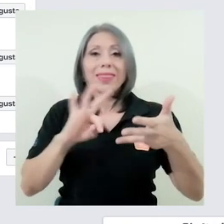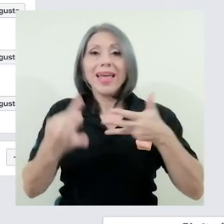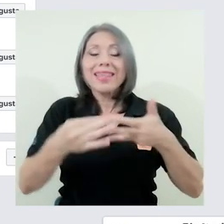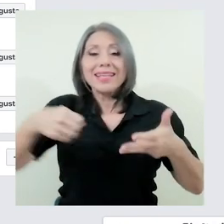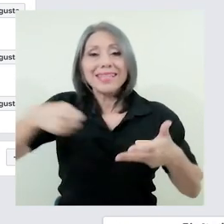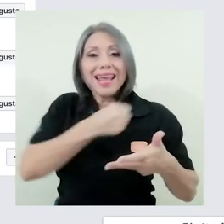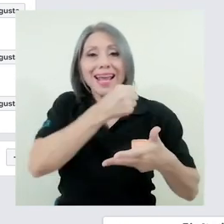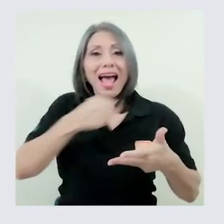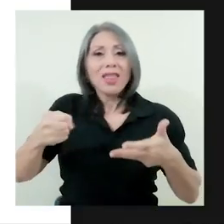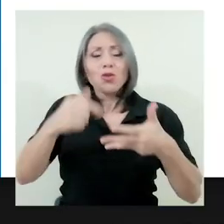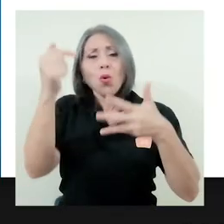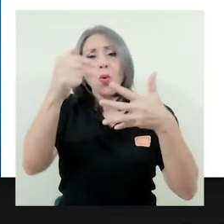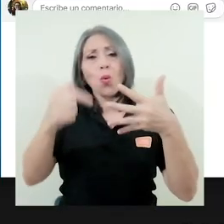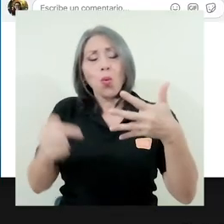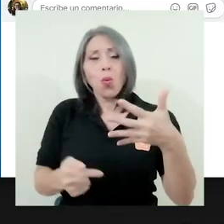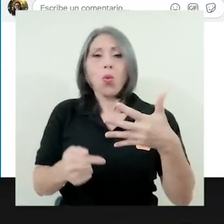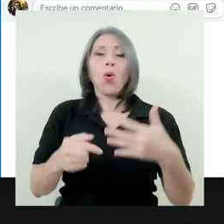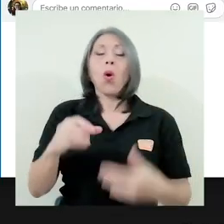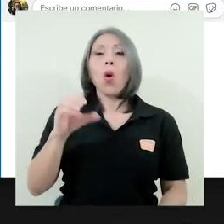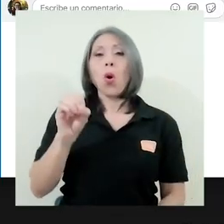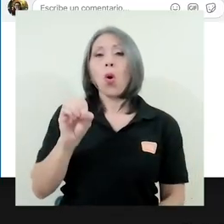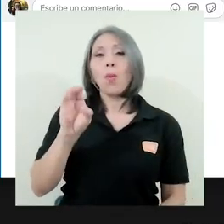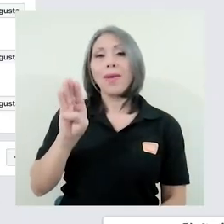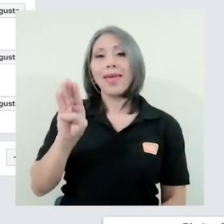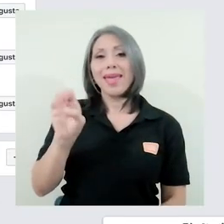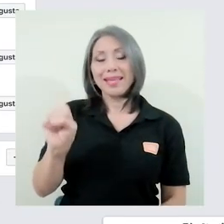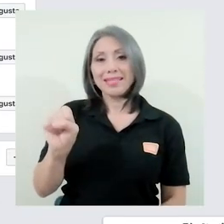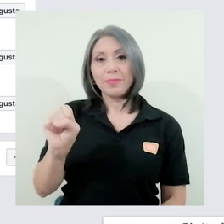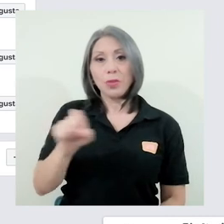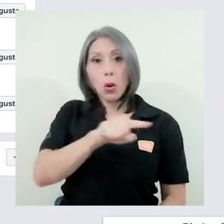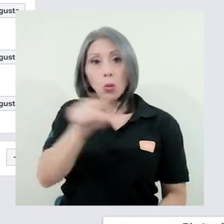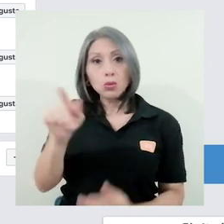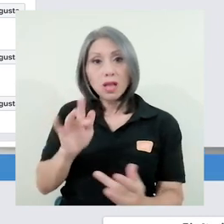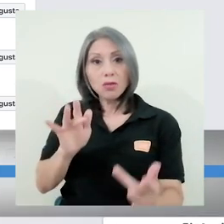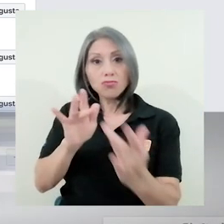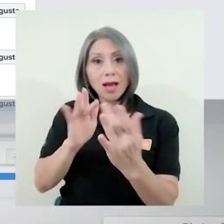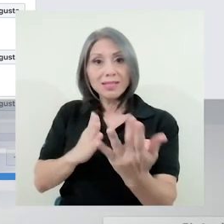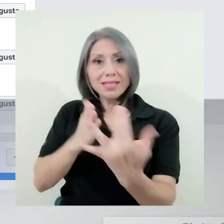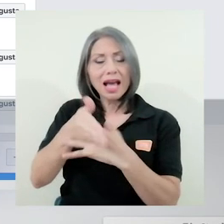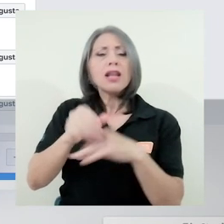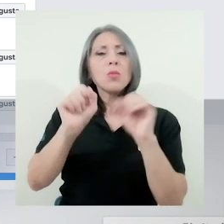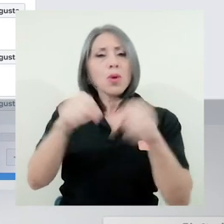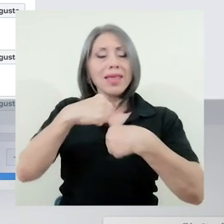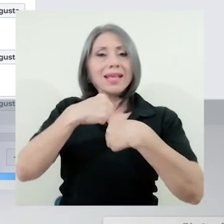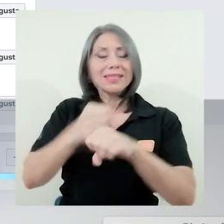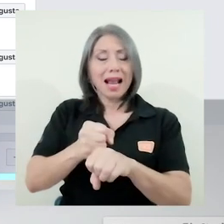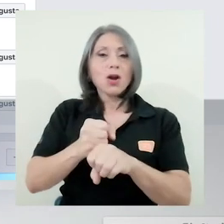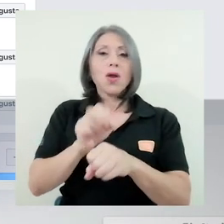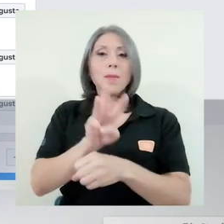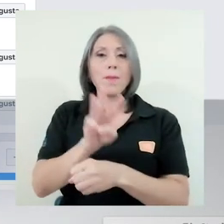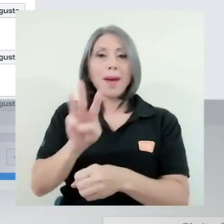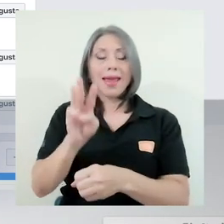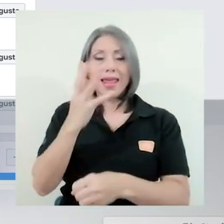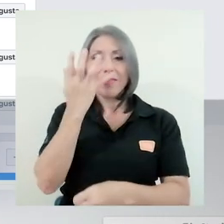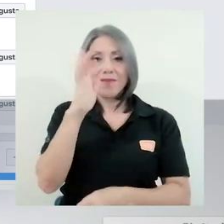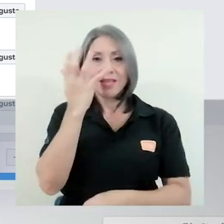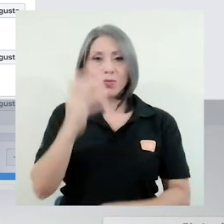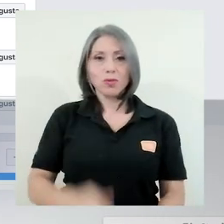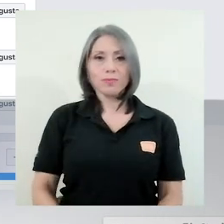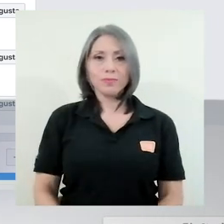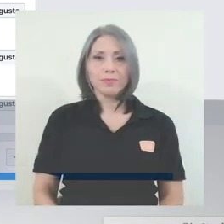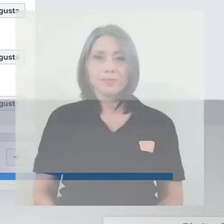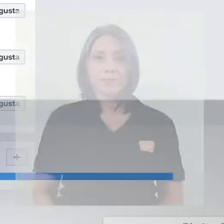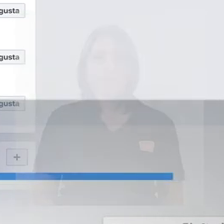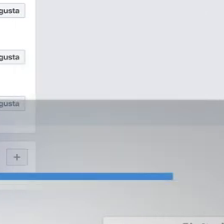parte de la amplia oferta de la OBS. Para acceder a ellas, les invitamos a visitar su página de Facebook.